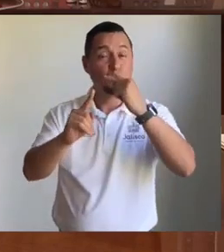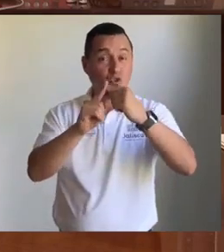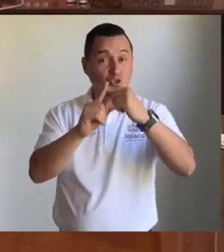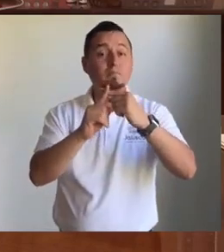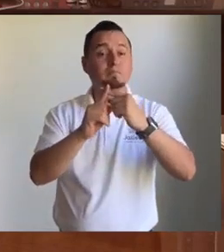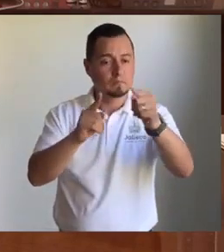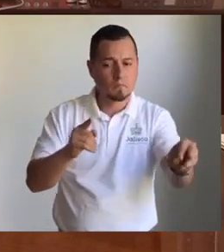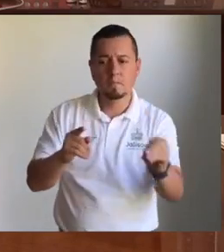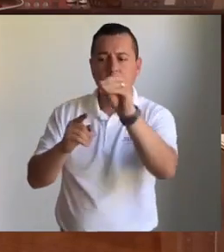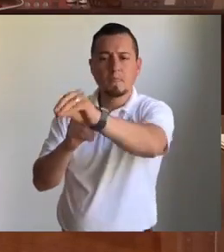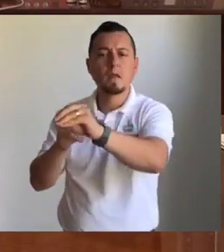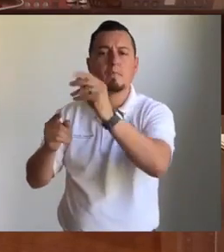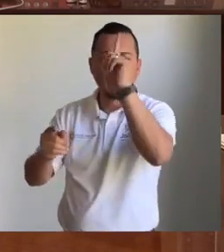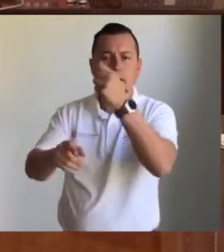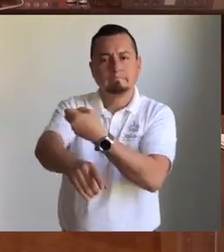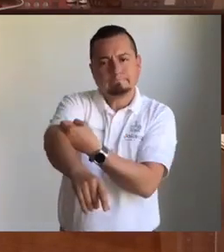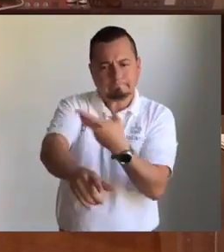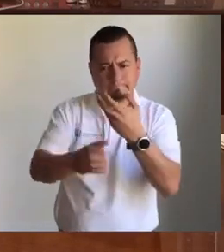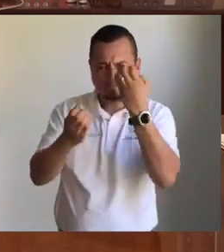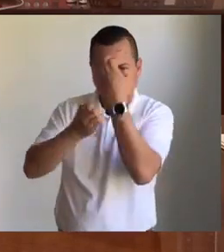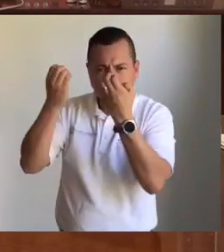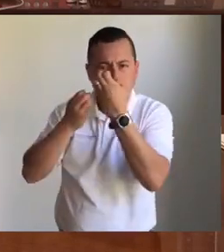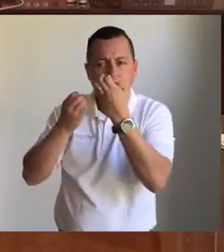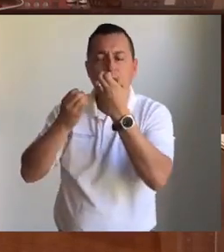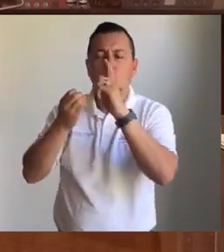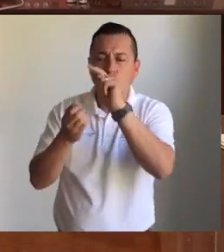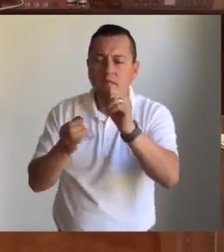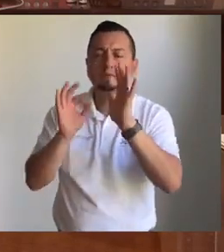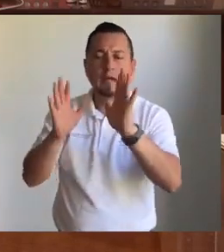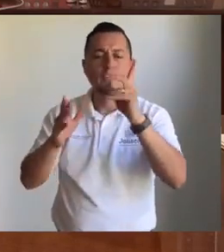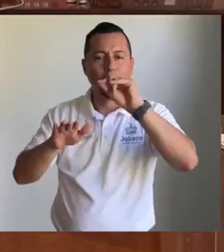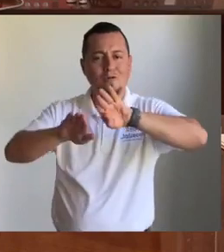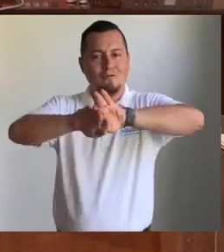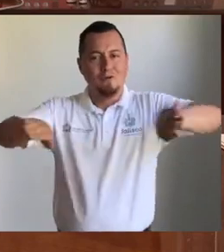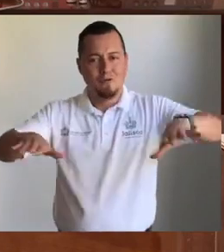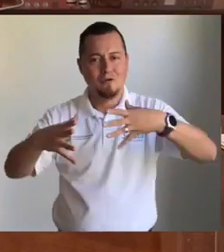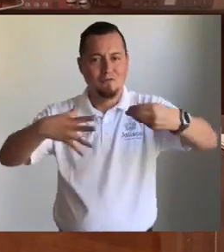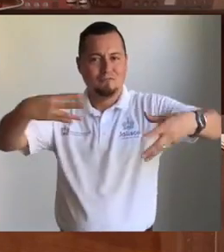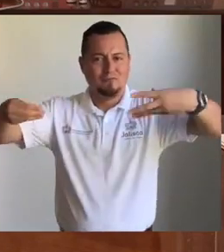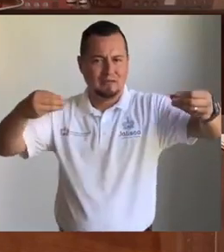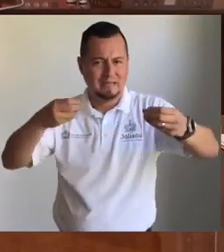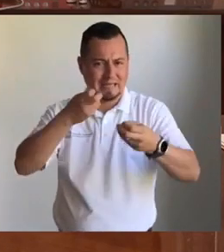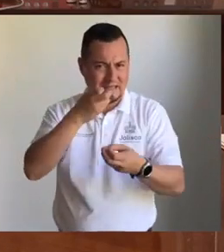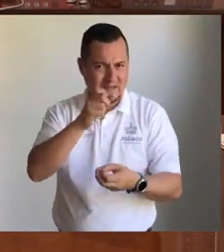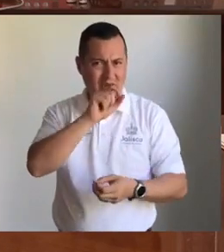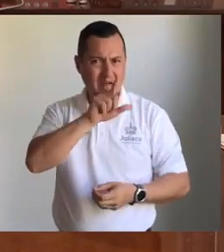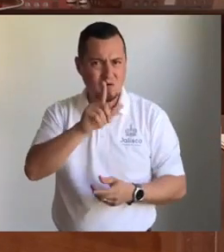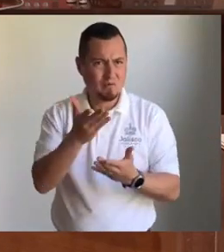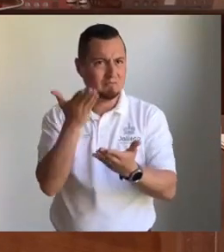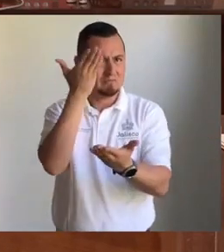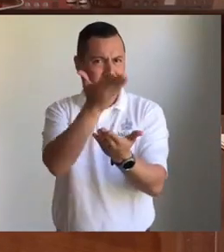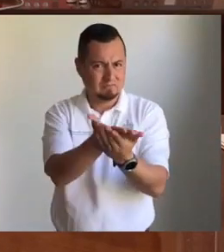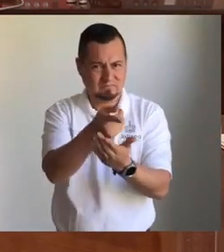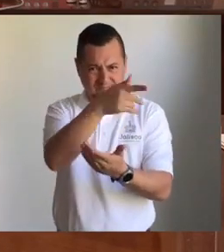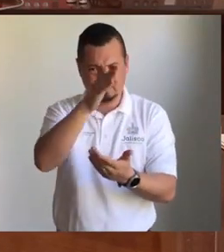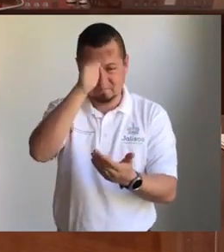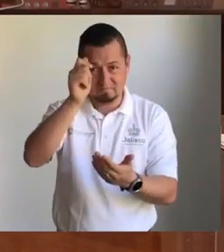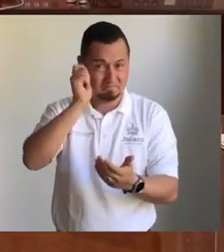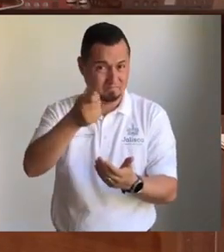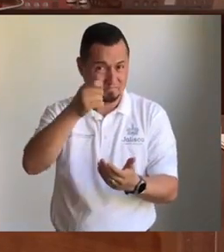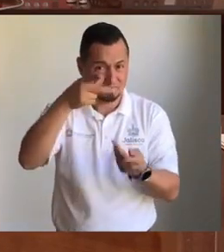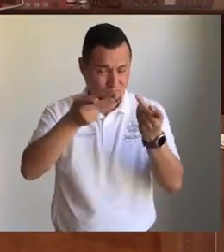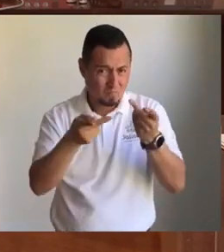pacientes, aplicarles una prueba PCR para poder confirmar y entonces poder evitar más contagios. Eso es lo que Jalisco puso sobre la mesa